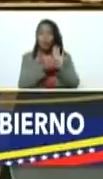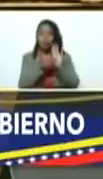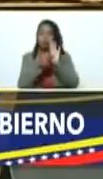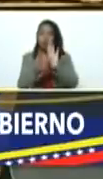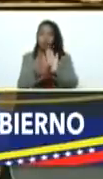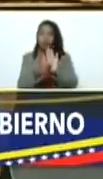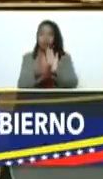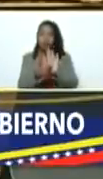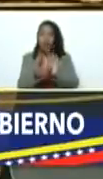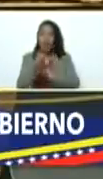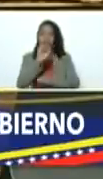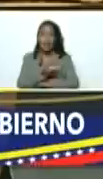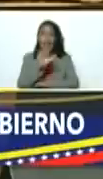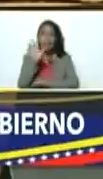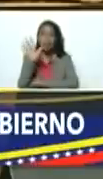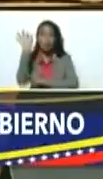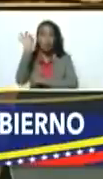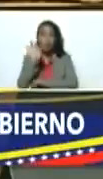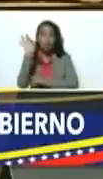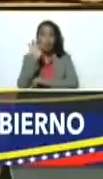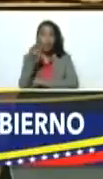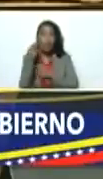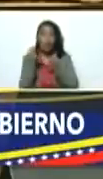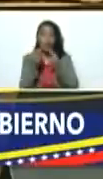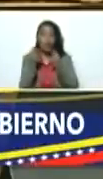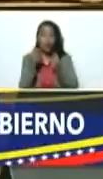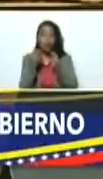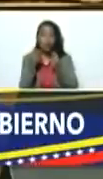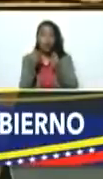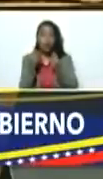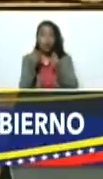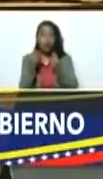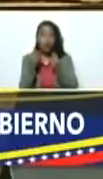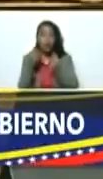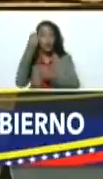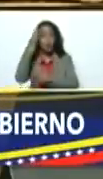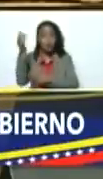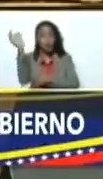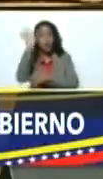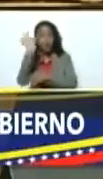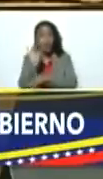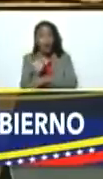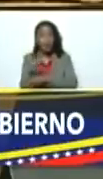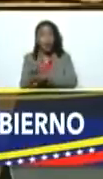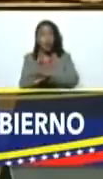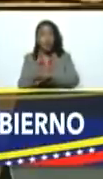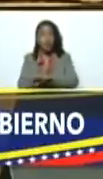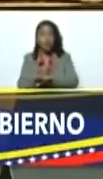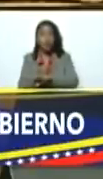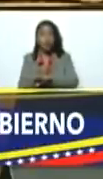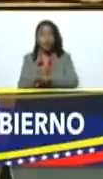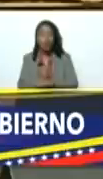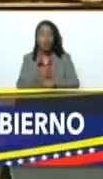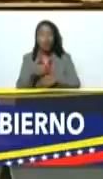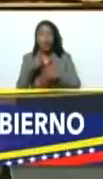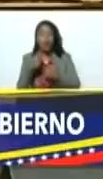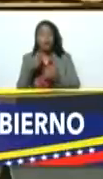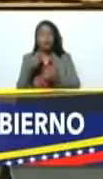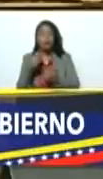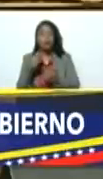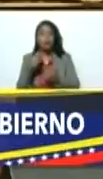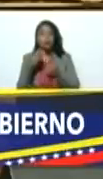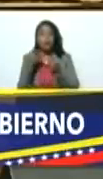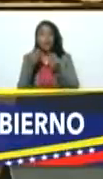35% de los recursos del Consejo Federal de Gobierno en dosavos y trizavos